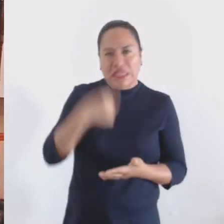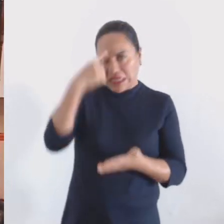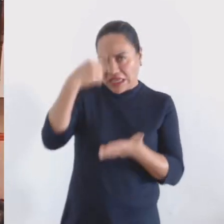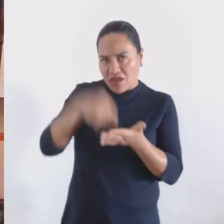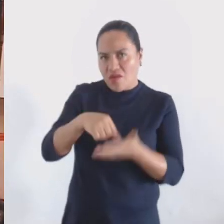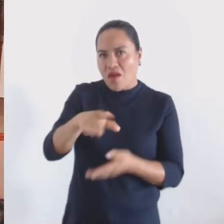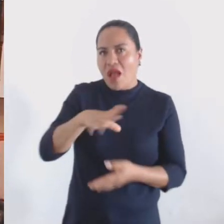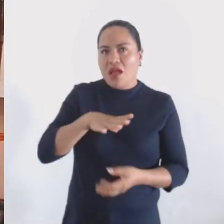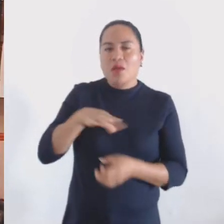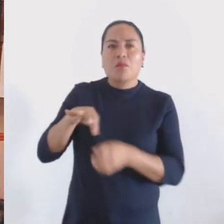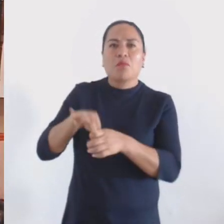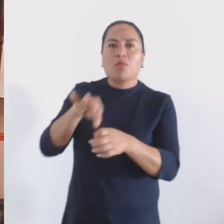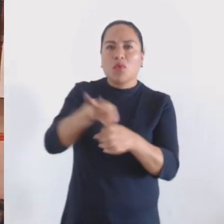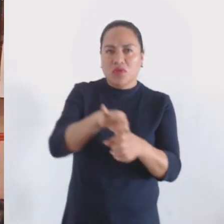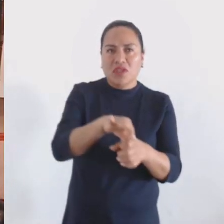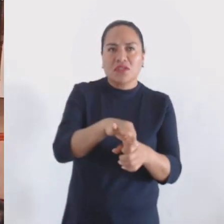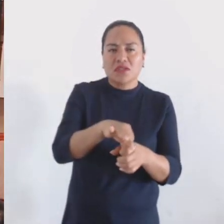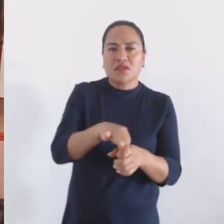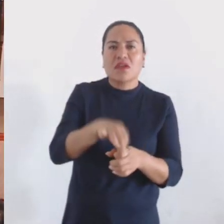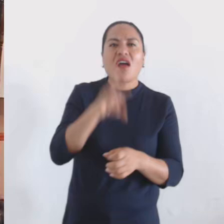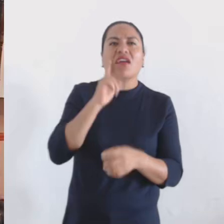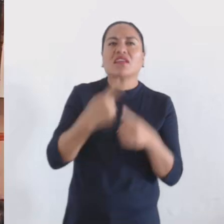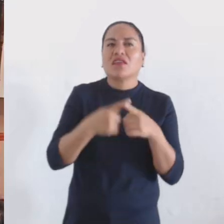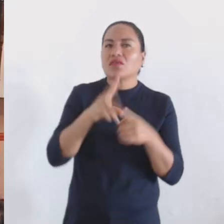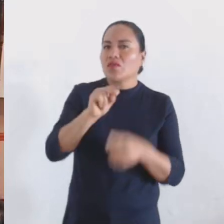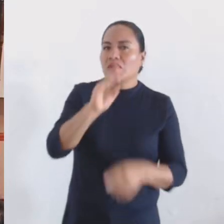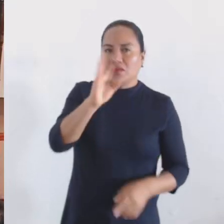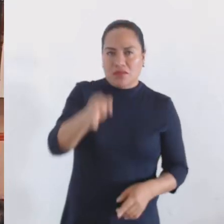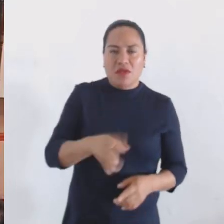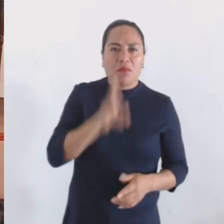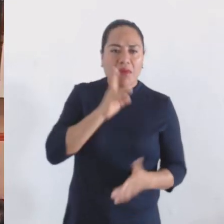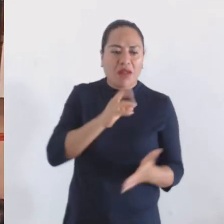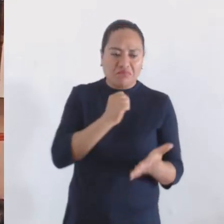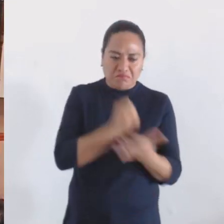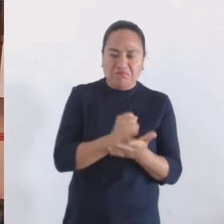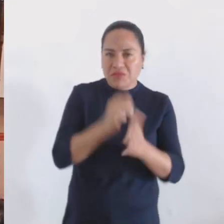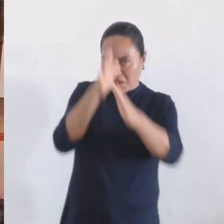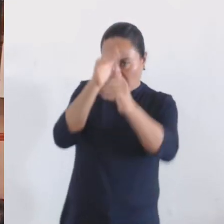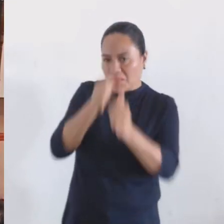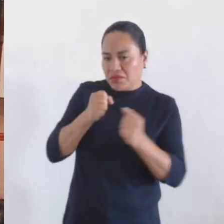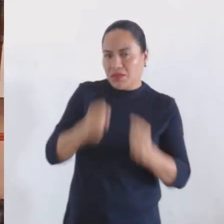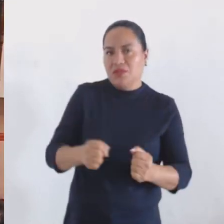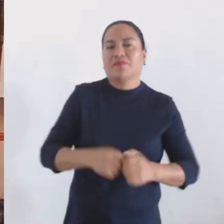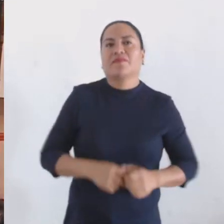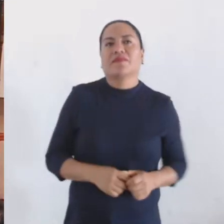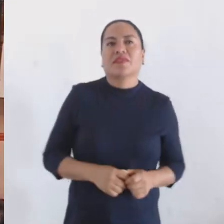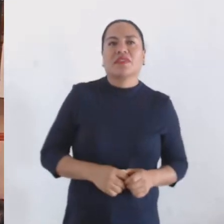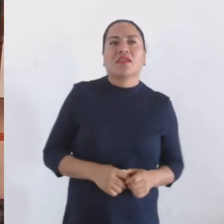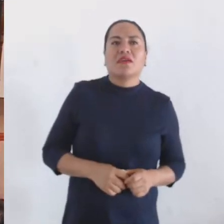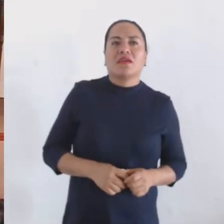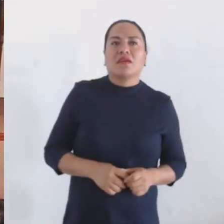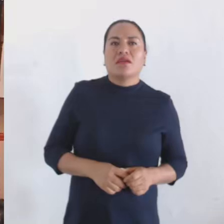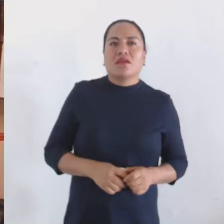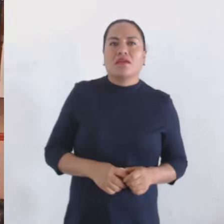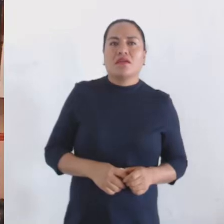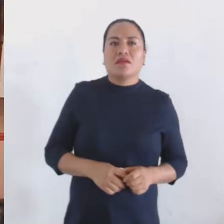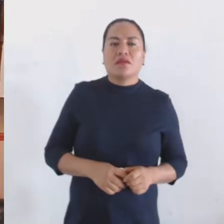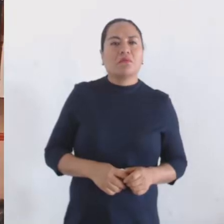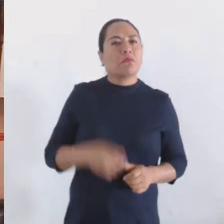contra y es aprobado por mayoría, nada más para que quede debidamente asentado en actos. Entonces, en votación